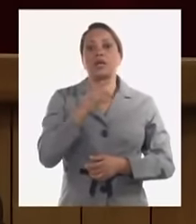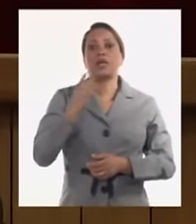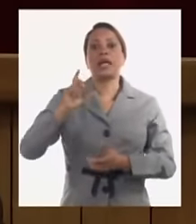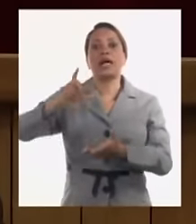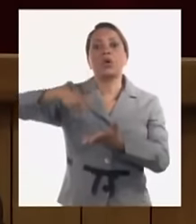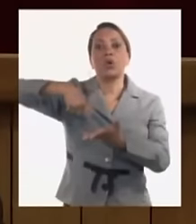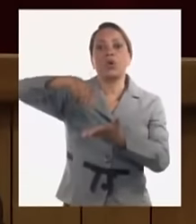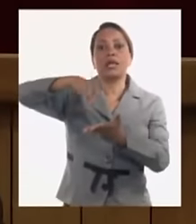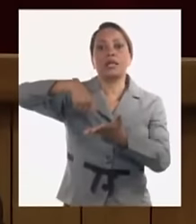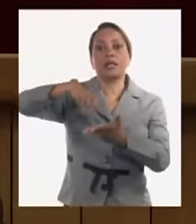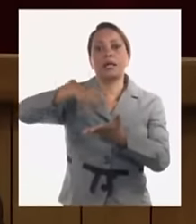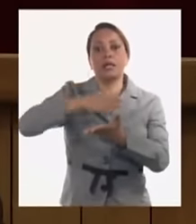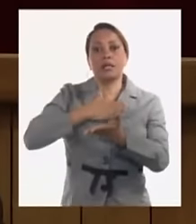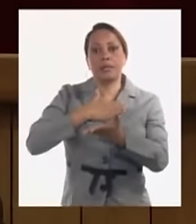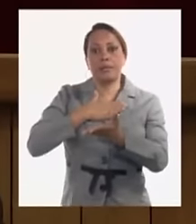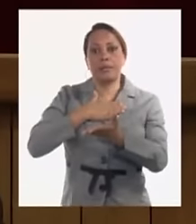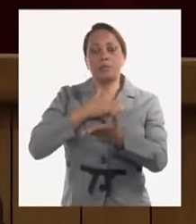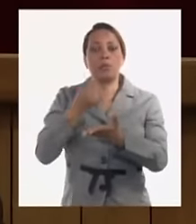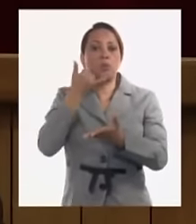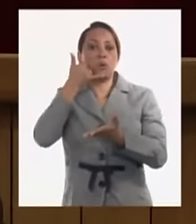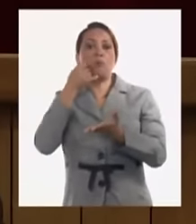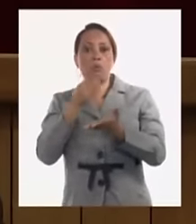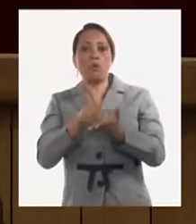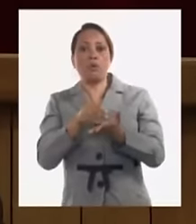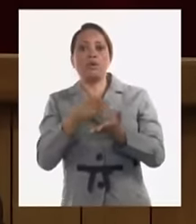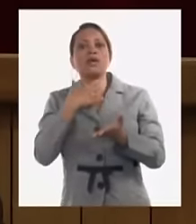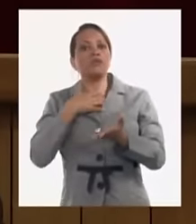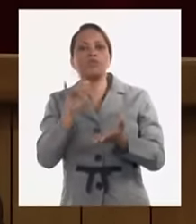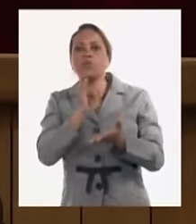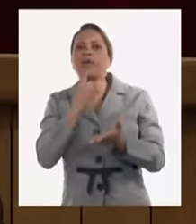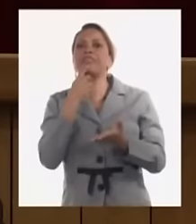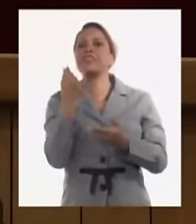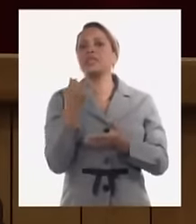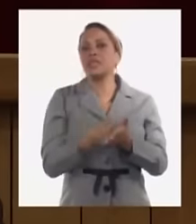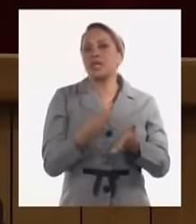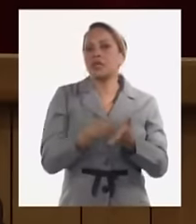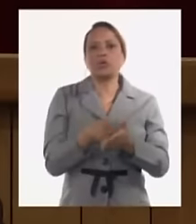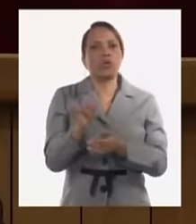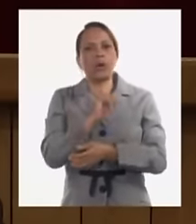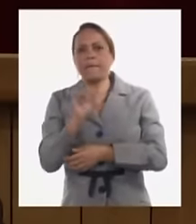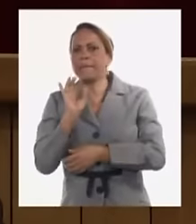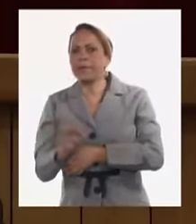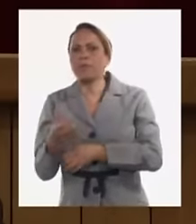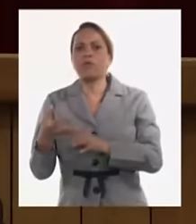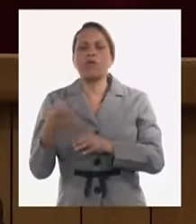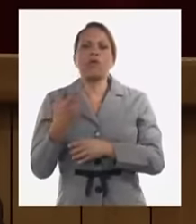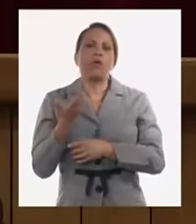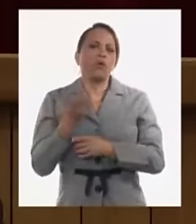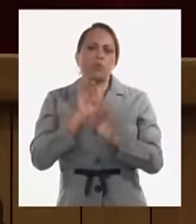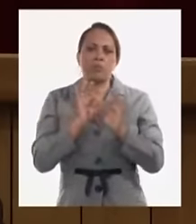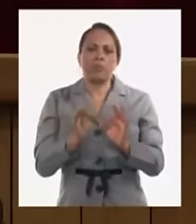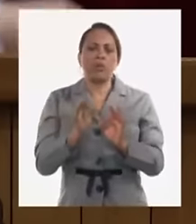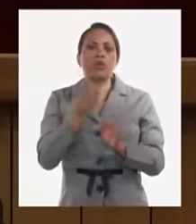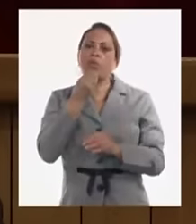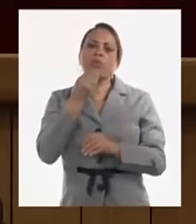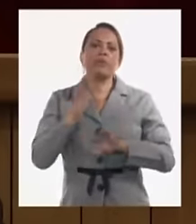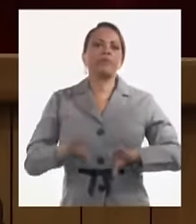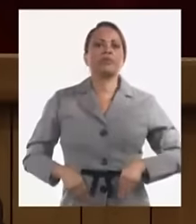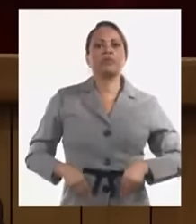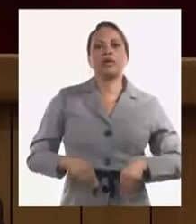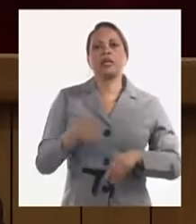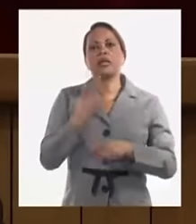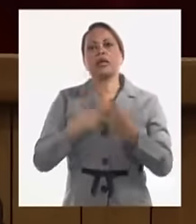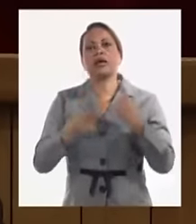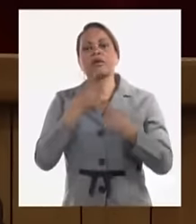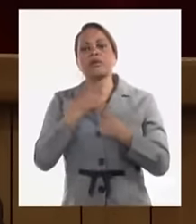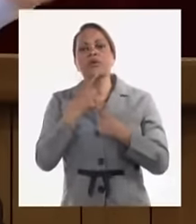o a través de su propio dispositivo móvil es dinero que vale tanto como el otro nosotros no podemos seguir permitiendo como pasa a veces